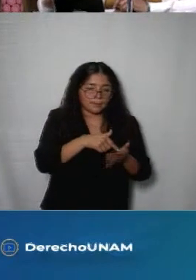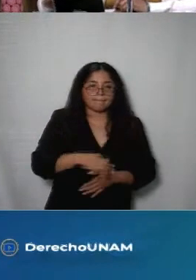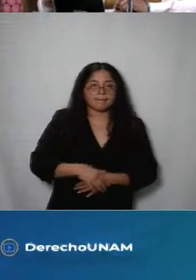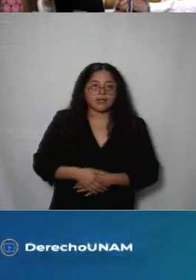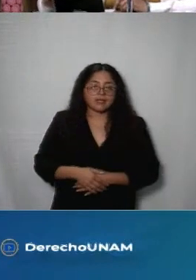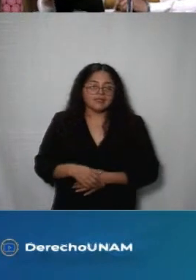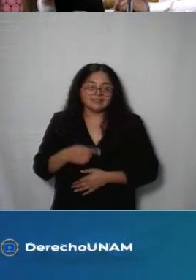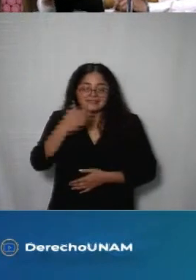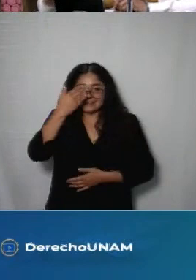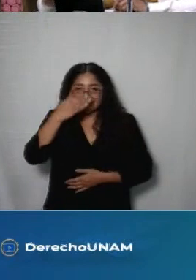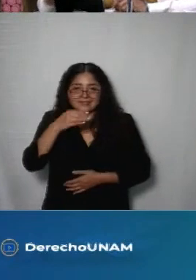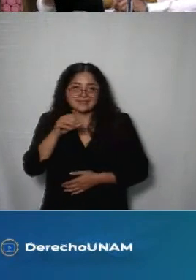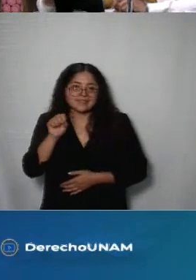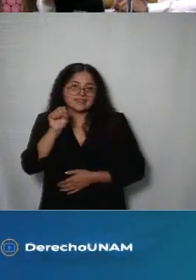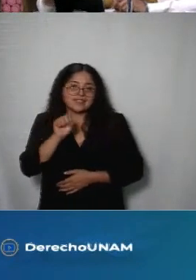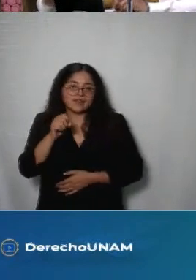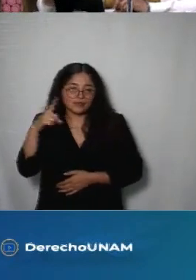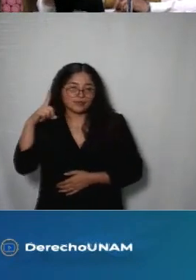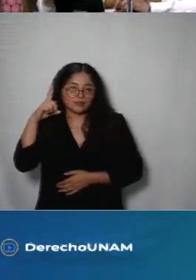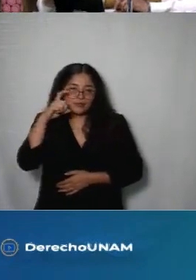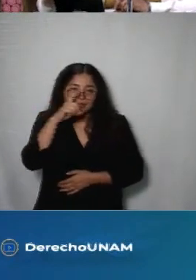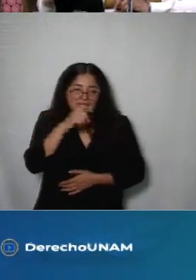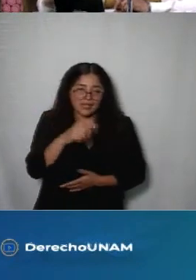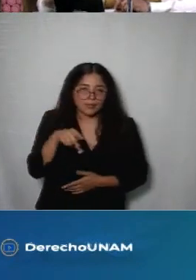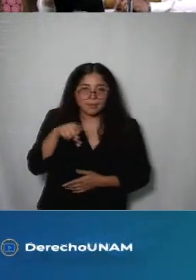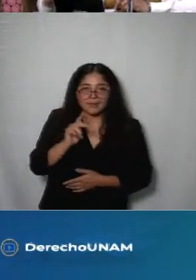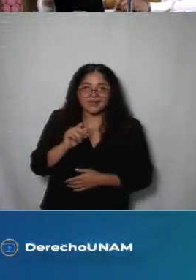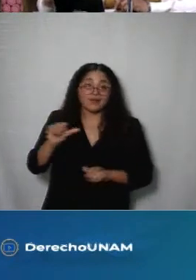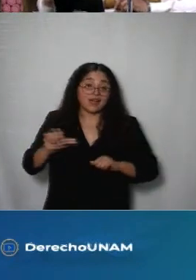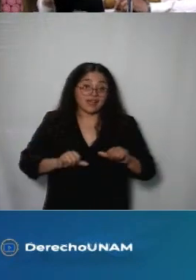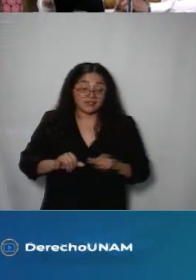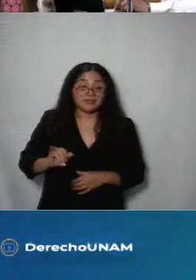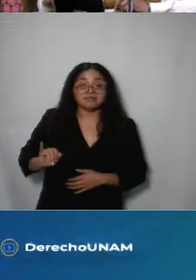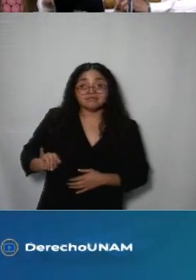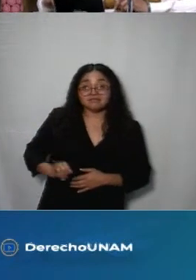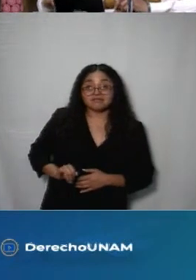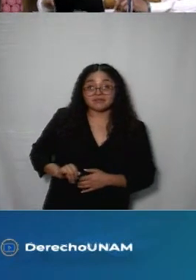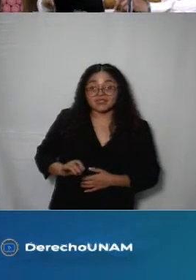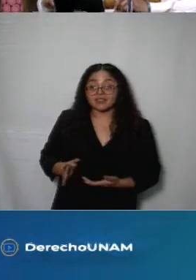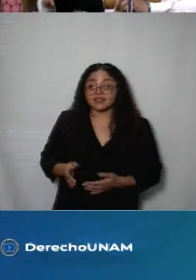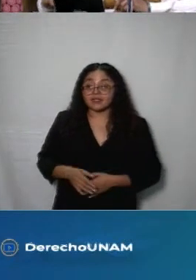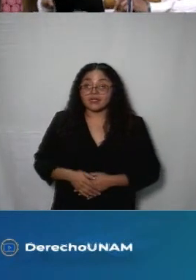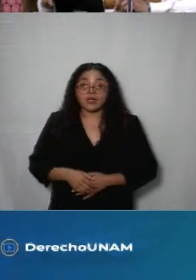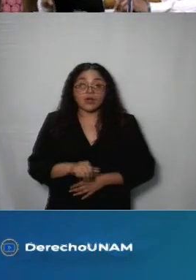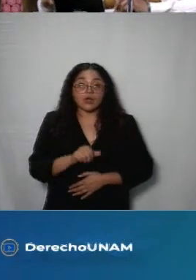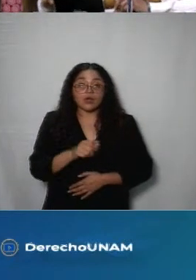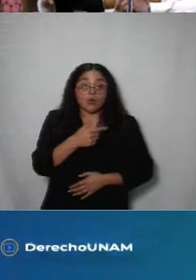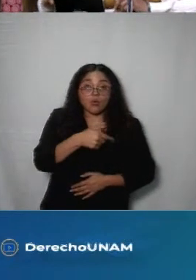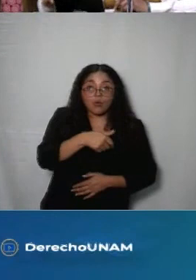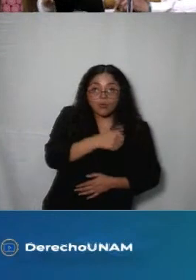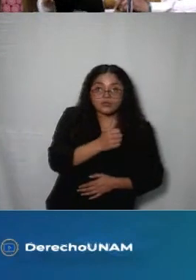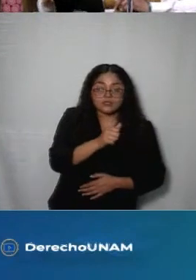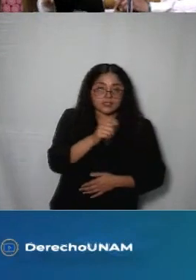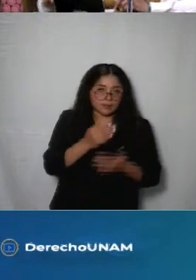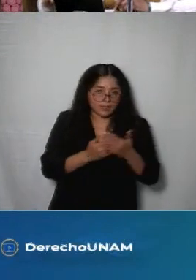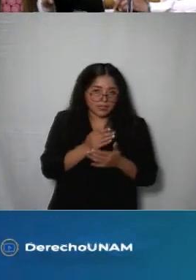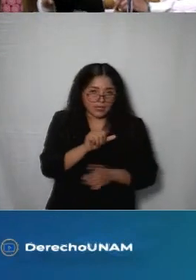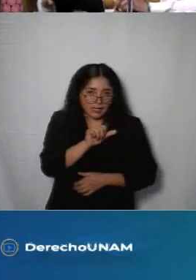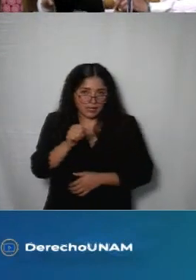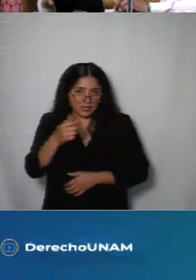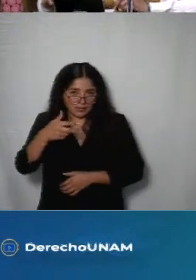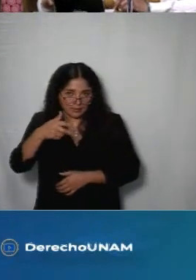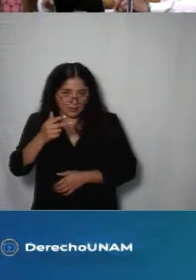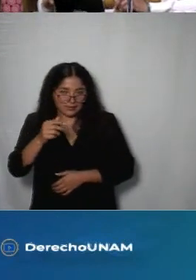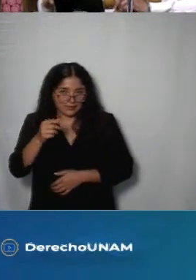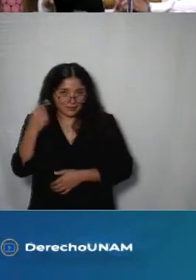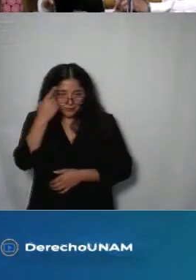pero la verdad es que se pone increíble esa actividad va a ser de 11 de la mañana a 13 horas concretamente en nuestro